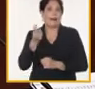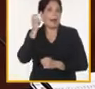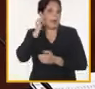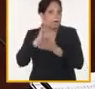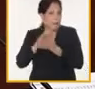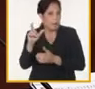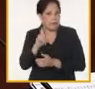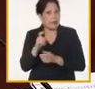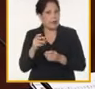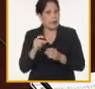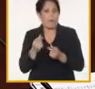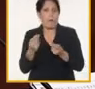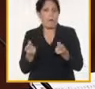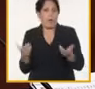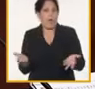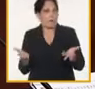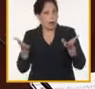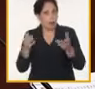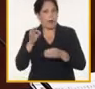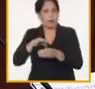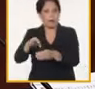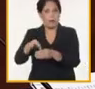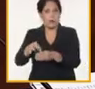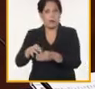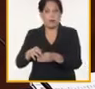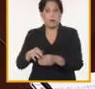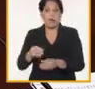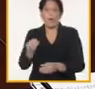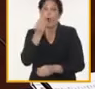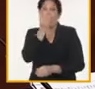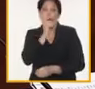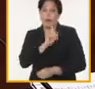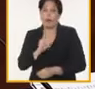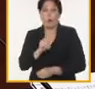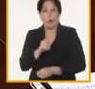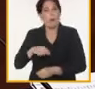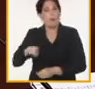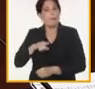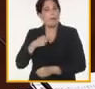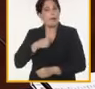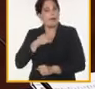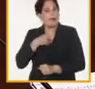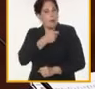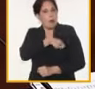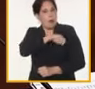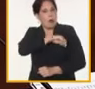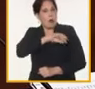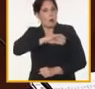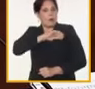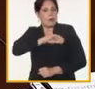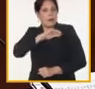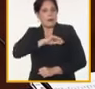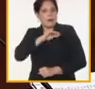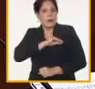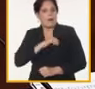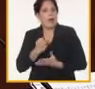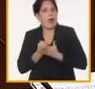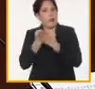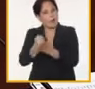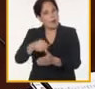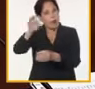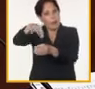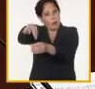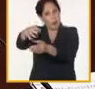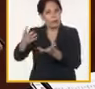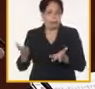federación no es una utopía a lo mejor no da mucha comida pero sí da por lo menos el sentimiento y el conocimiento